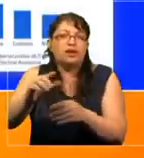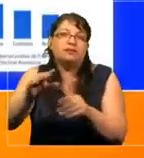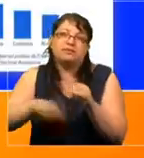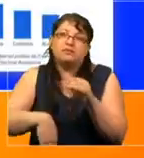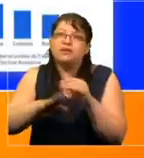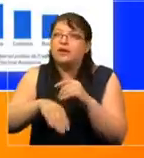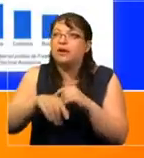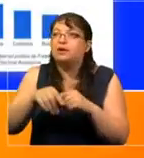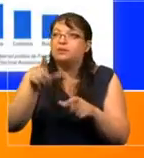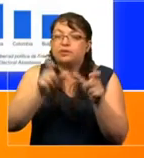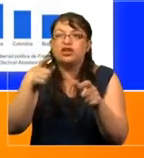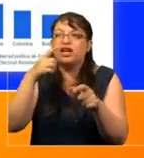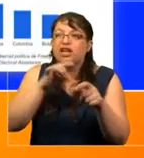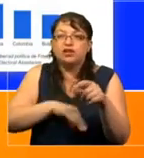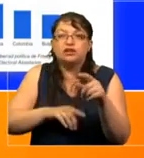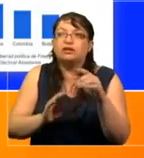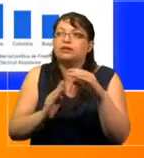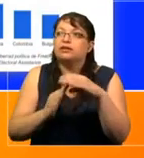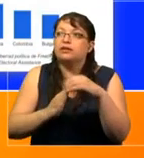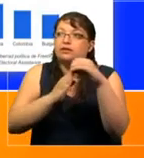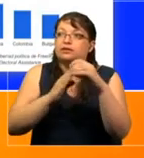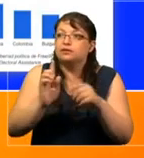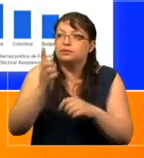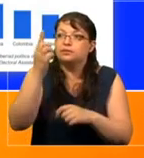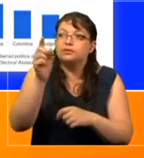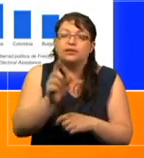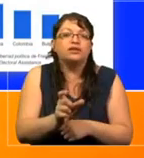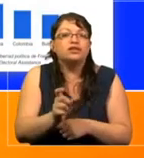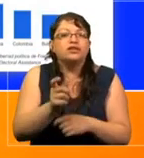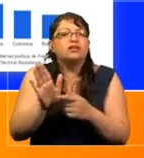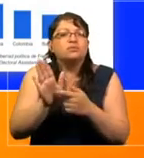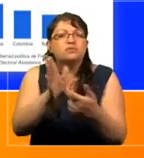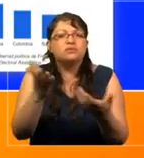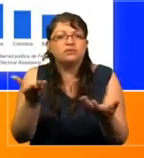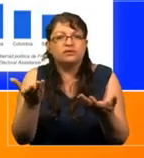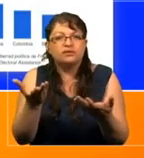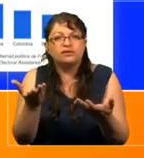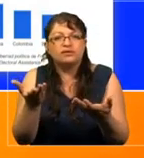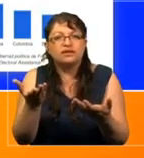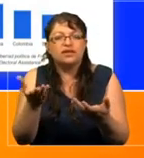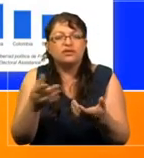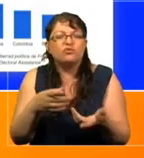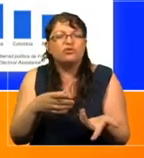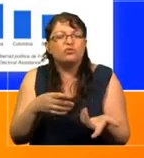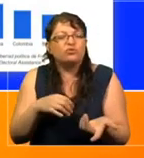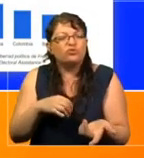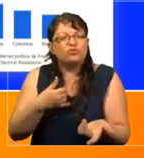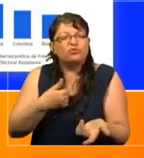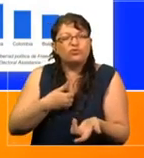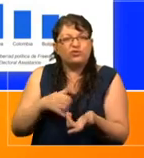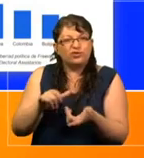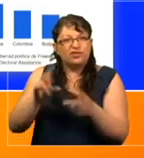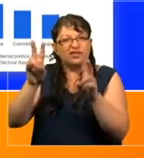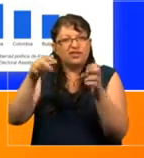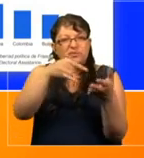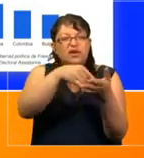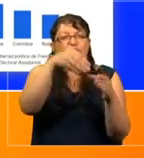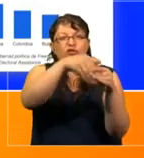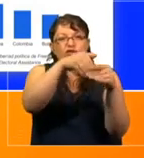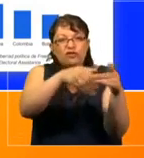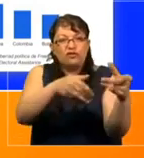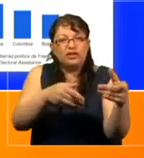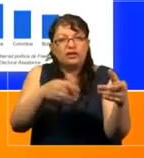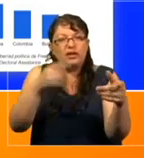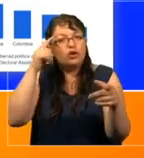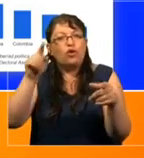aquí Chile lidera. Esto demuestra no solamente la apatía en la parte electoral, pero tal vez es uno de los